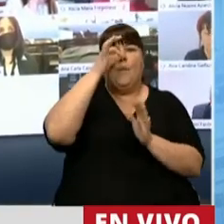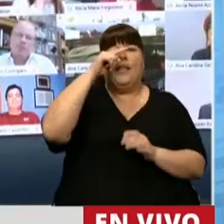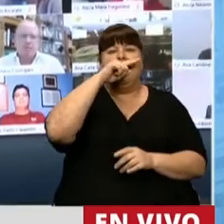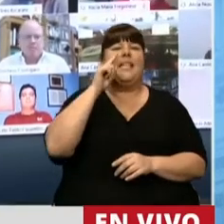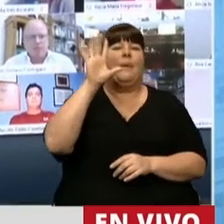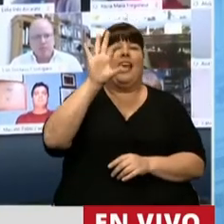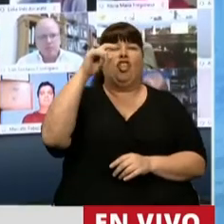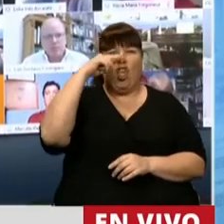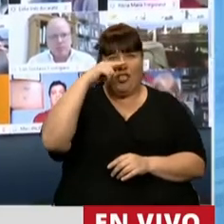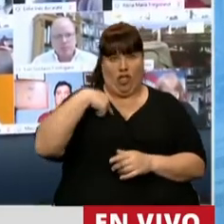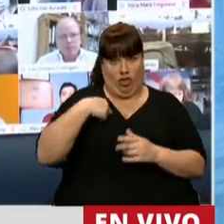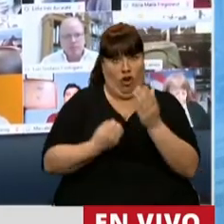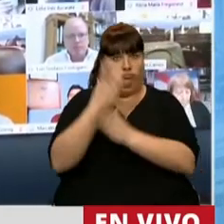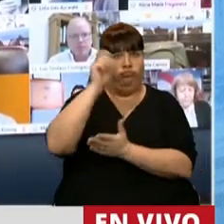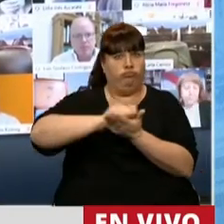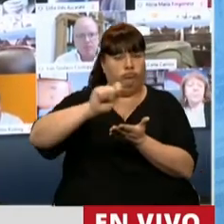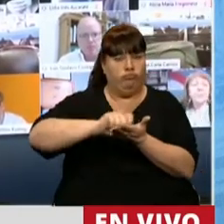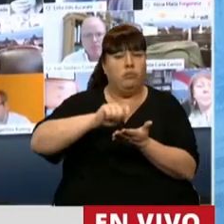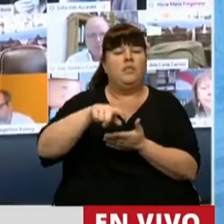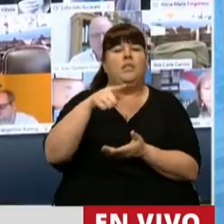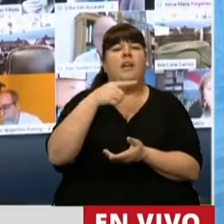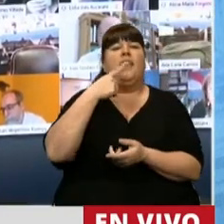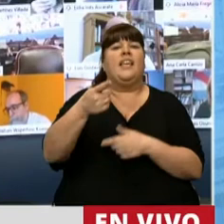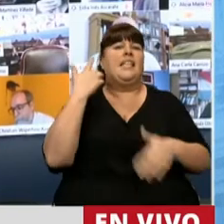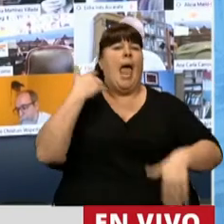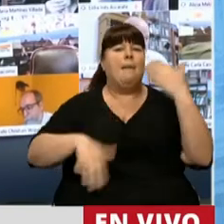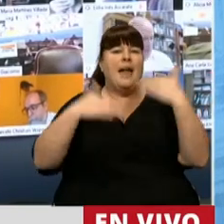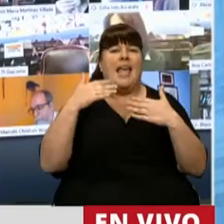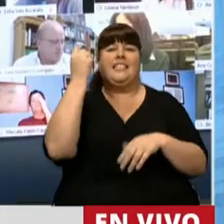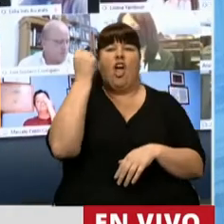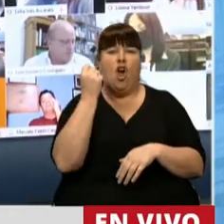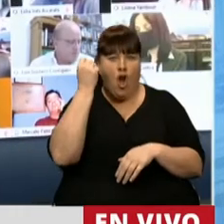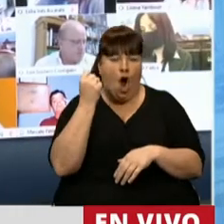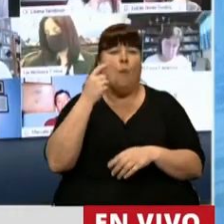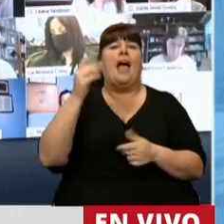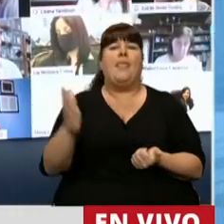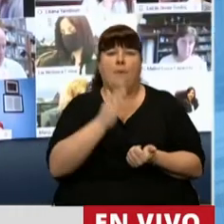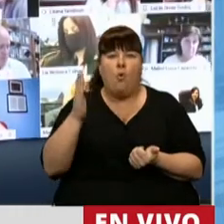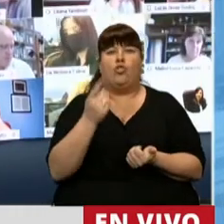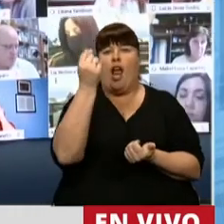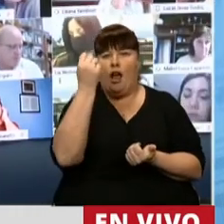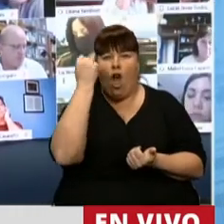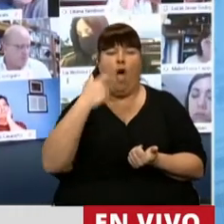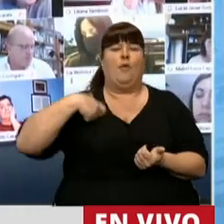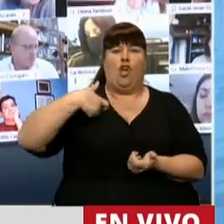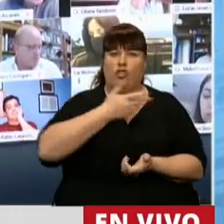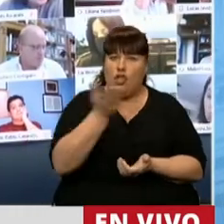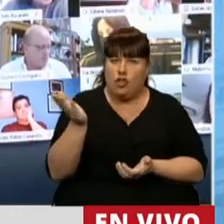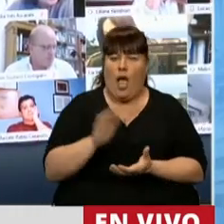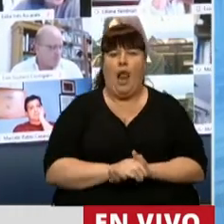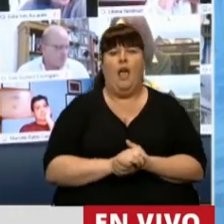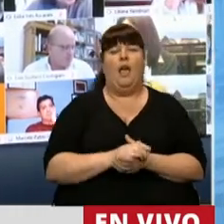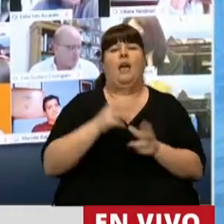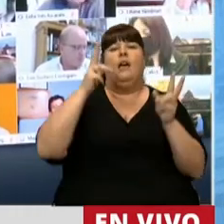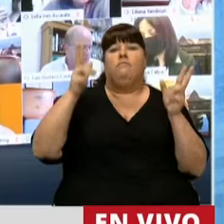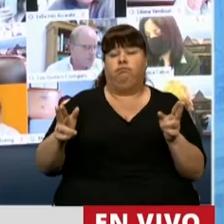.507 de mi autoría que declaró la emergencia económica, productiva, financiera, social por